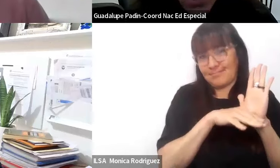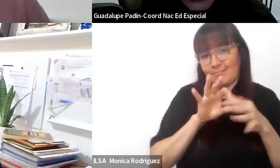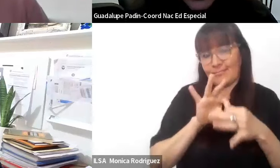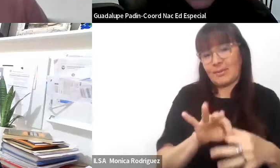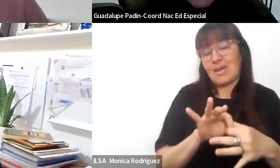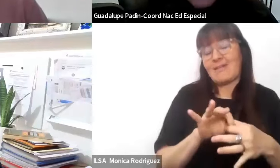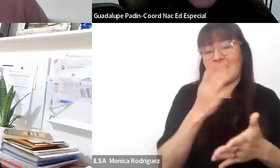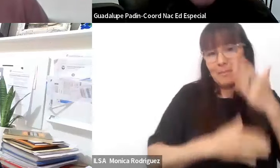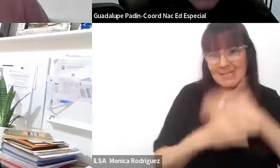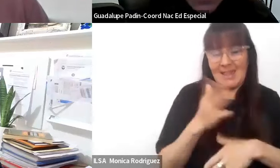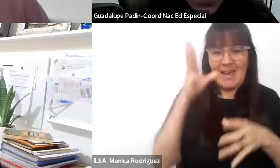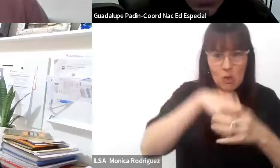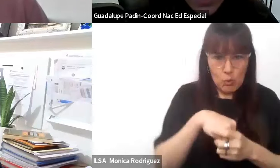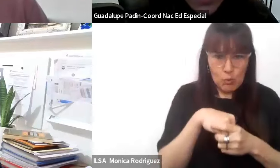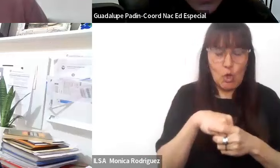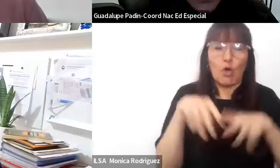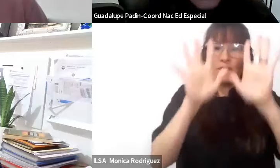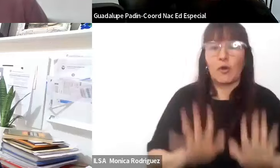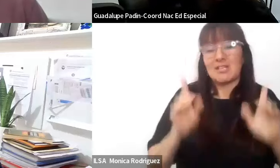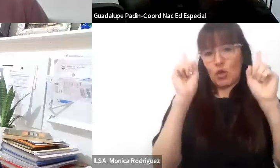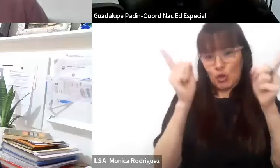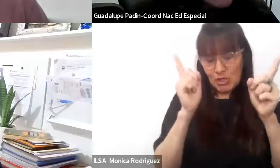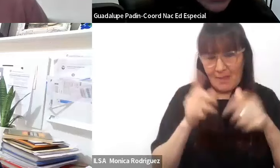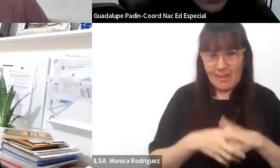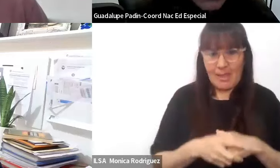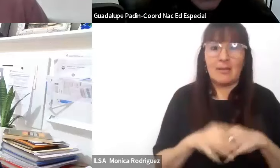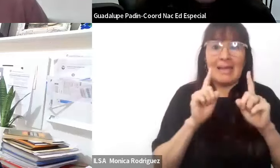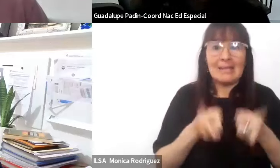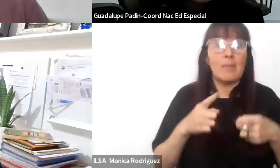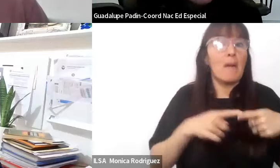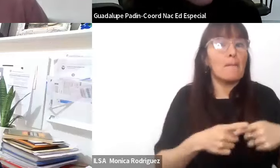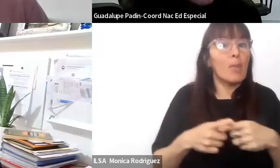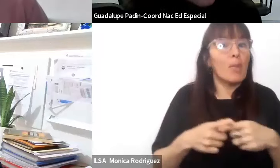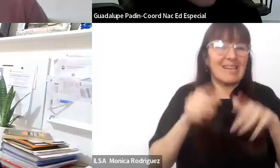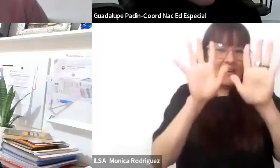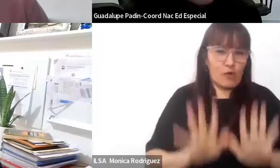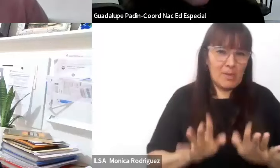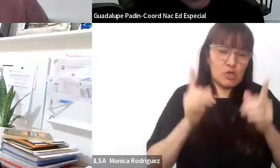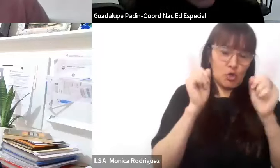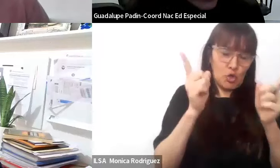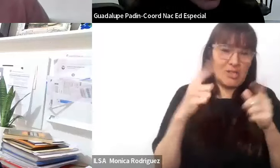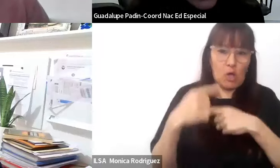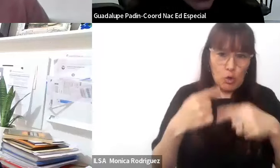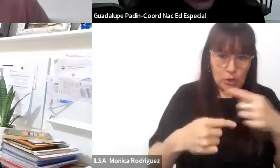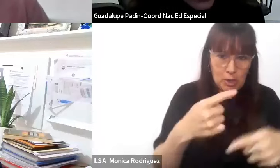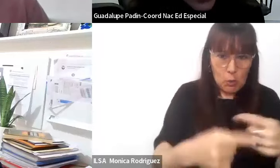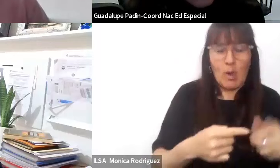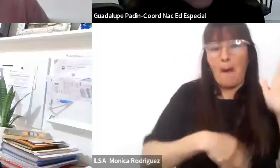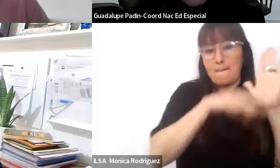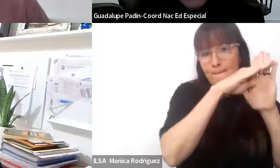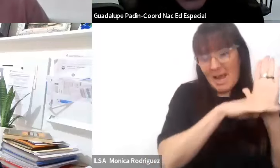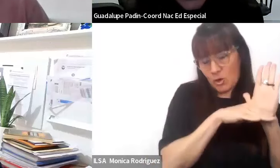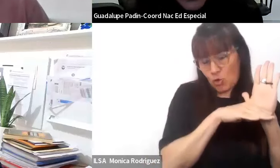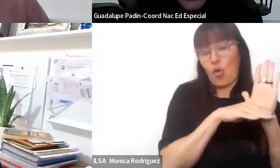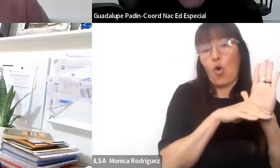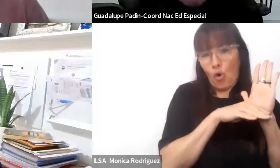y la inclusión en la formación docente, así como en las políticas de formación inicial y continua, desde los marcos normativos con los que cada